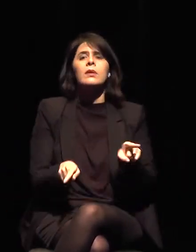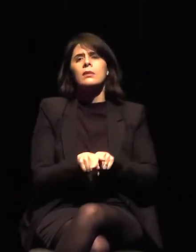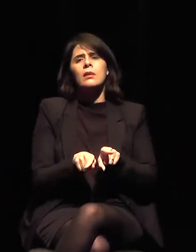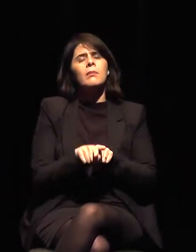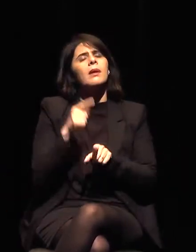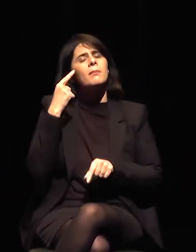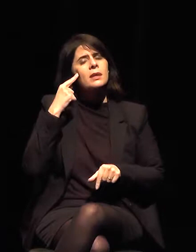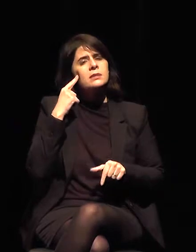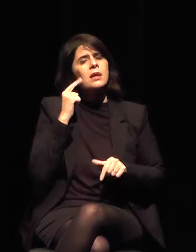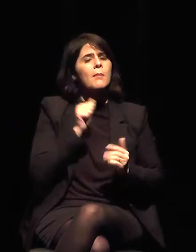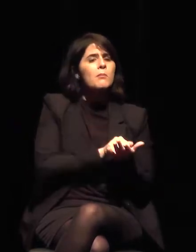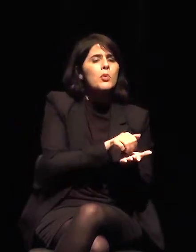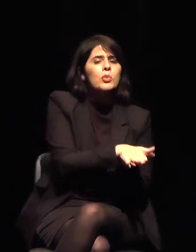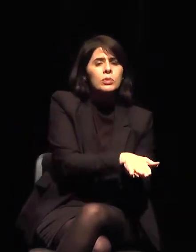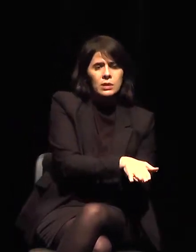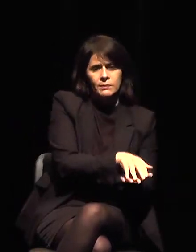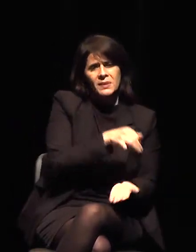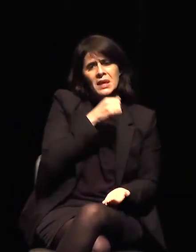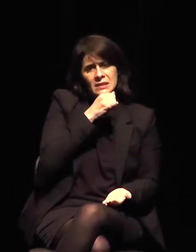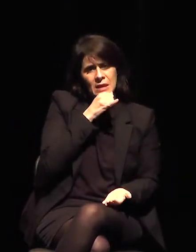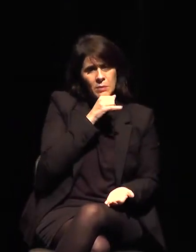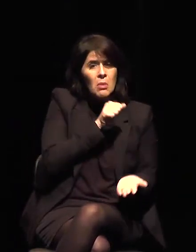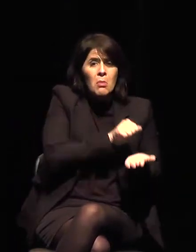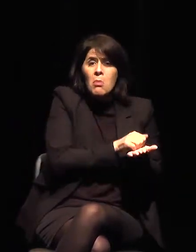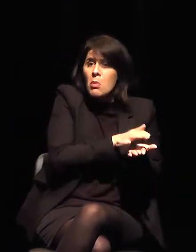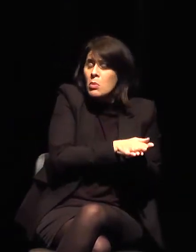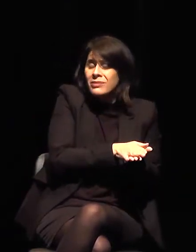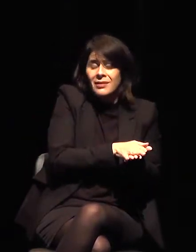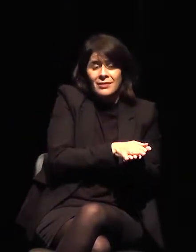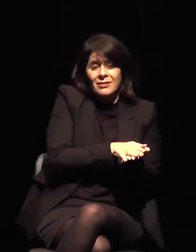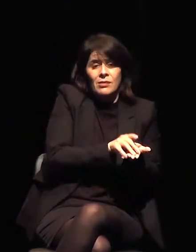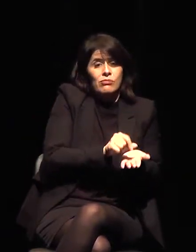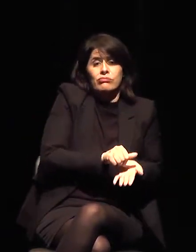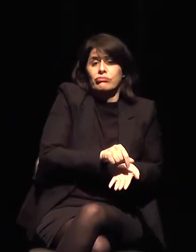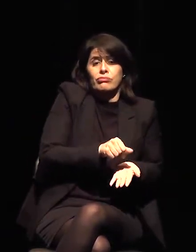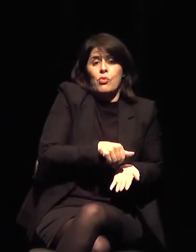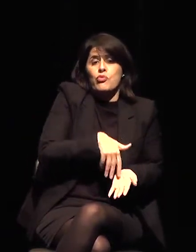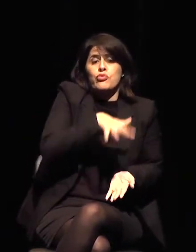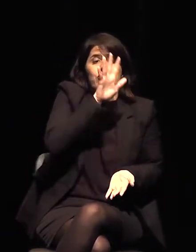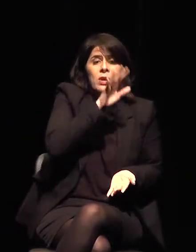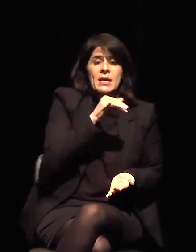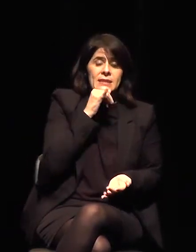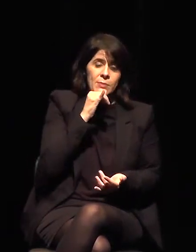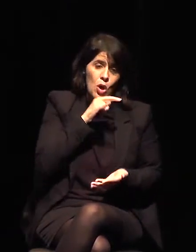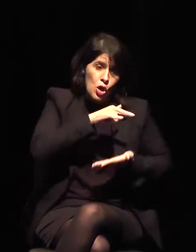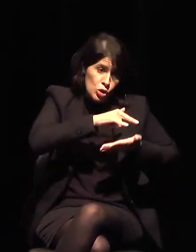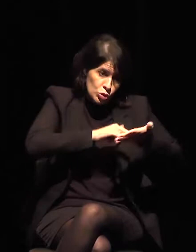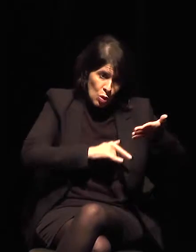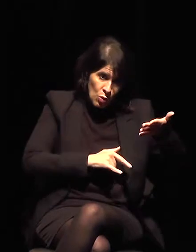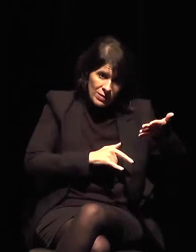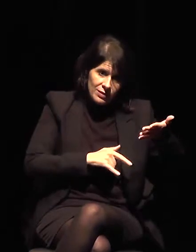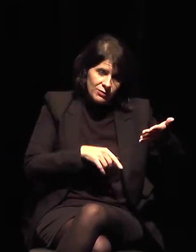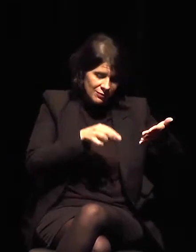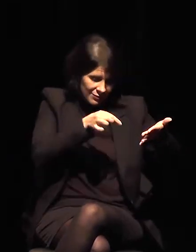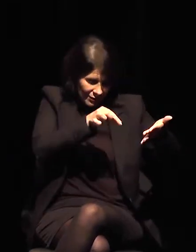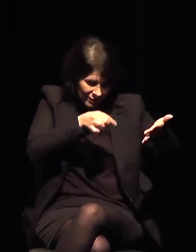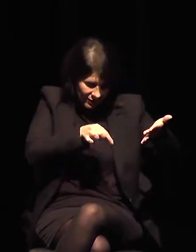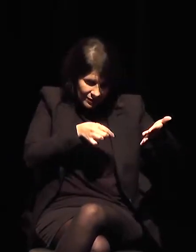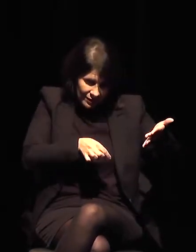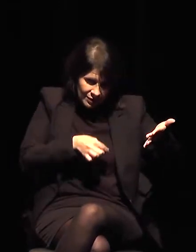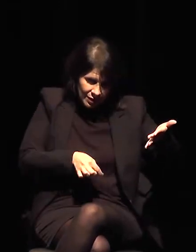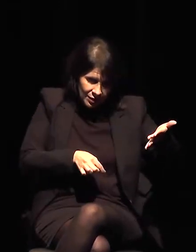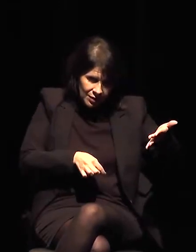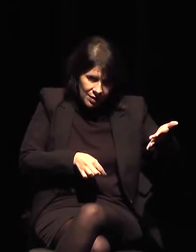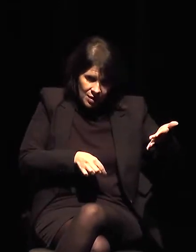Cuando llega una documentación del extranjero y se les olvida completar un solo ítem en el documento,